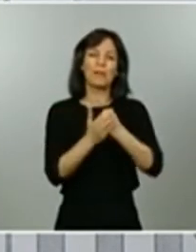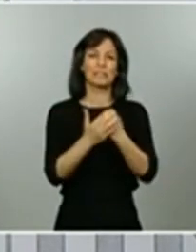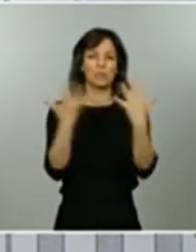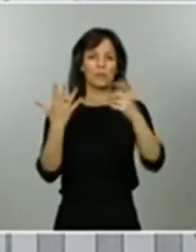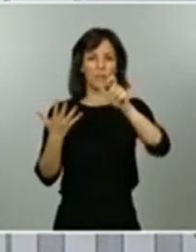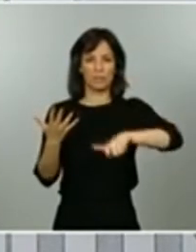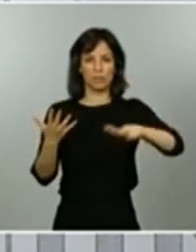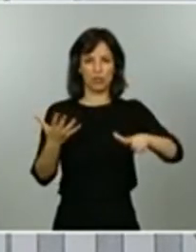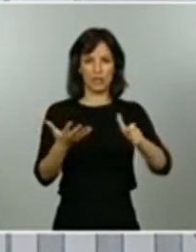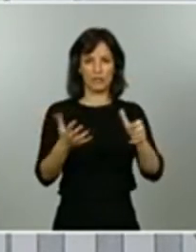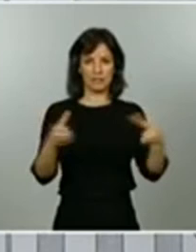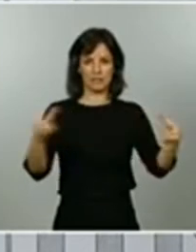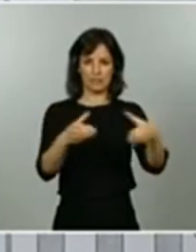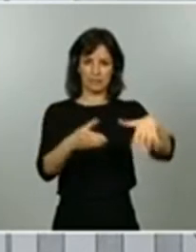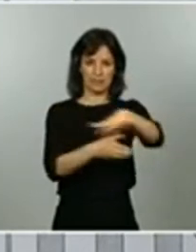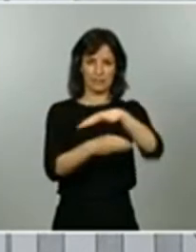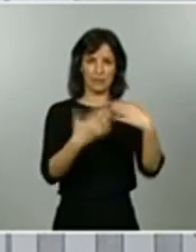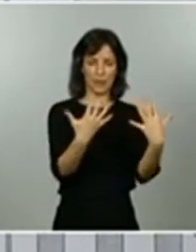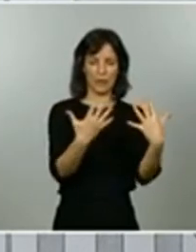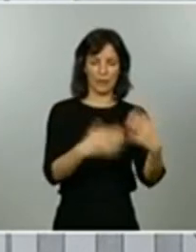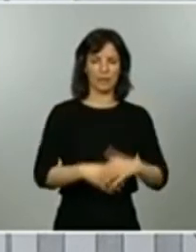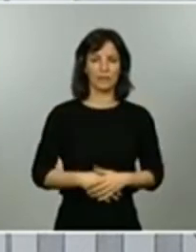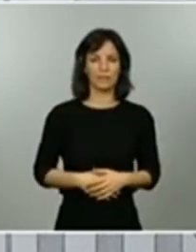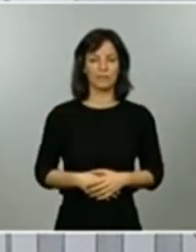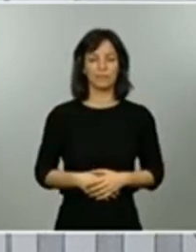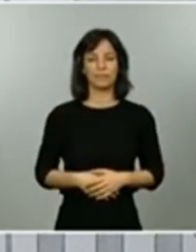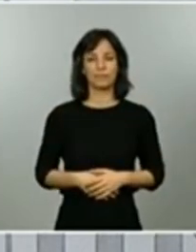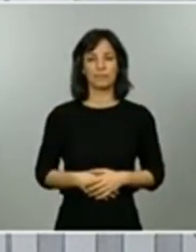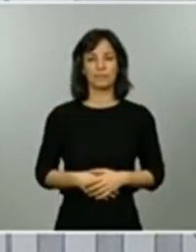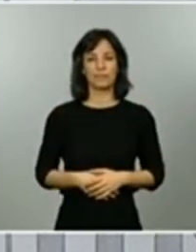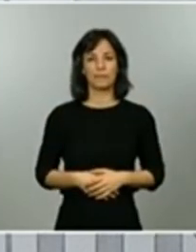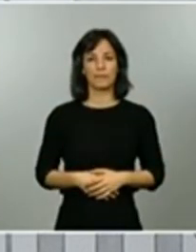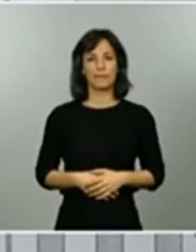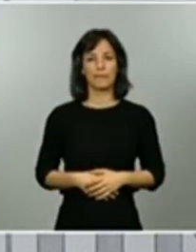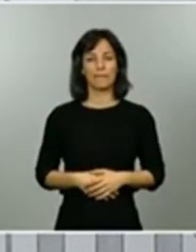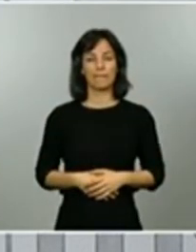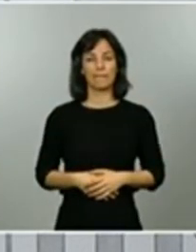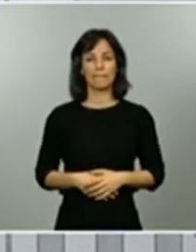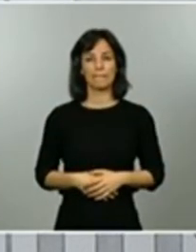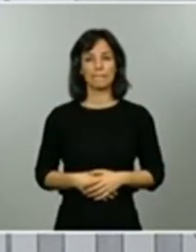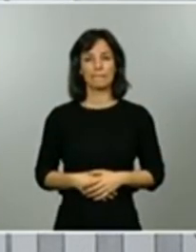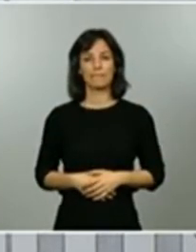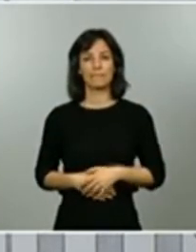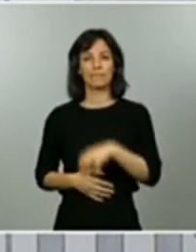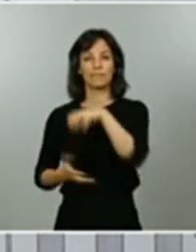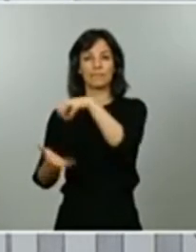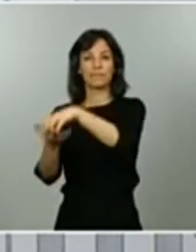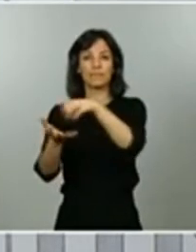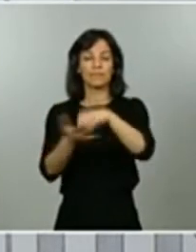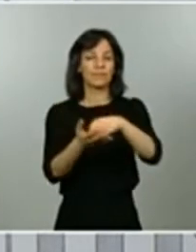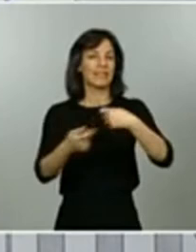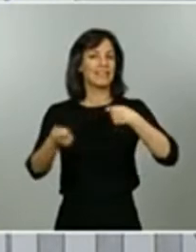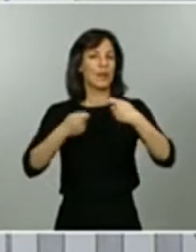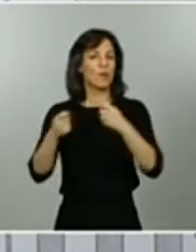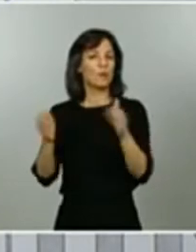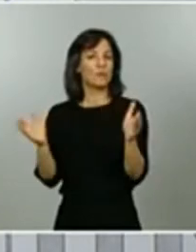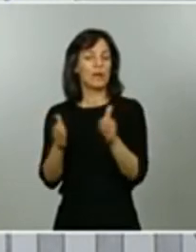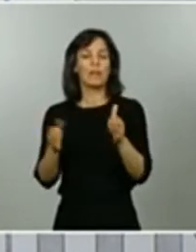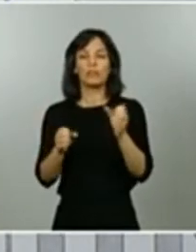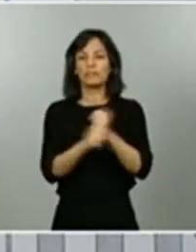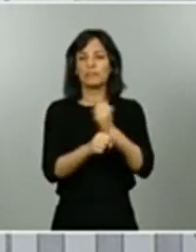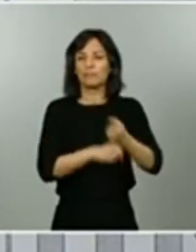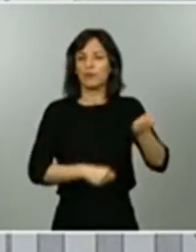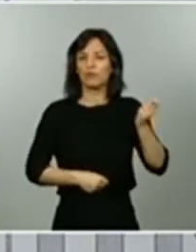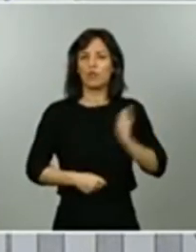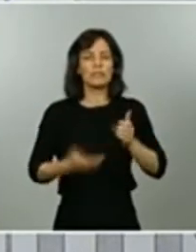Se permite la reapertura al público de todos los establecimientos y locales minoristas y de actividades de servicios profesionales con su previsión